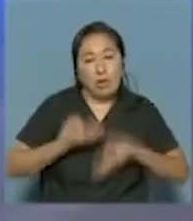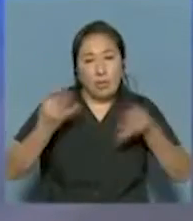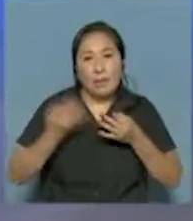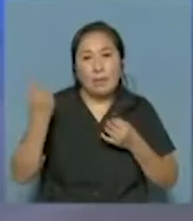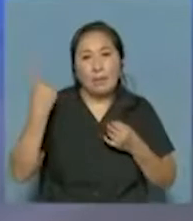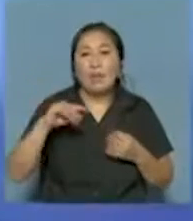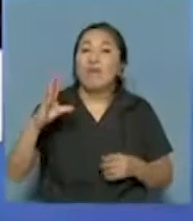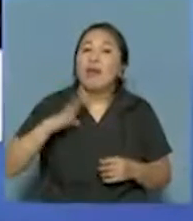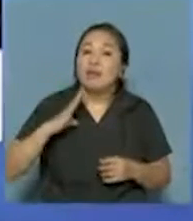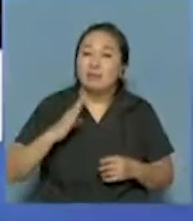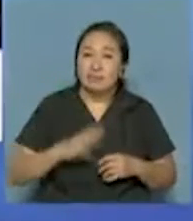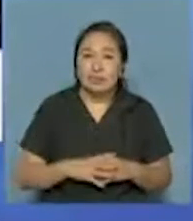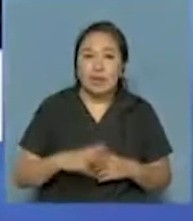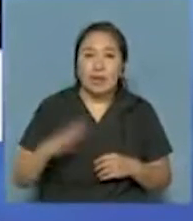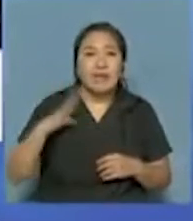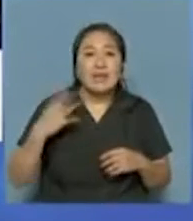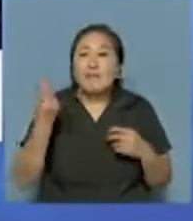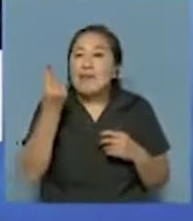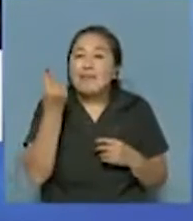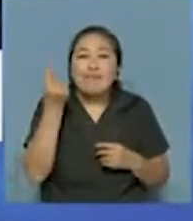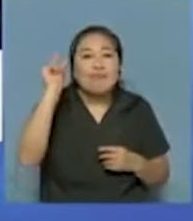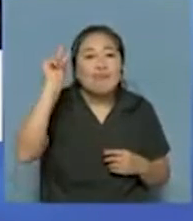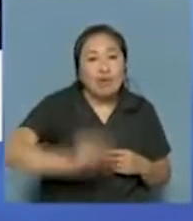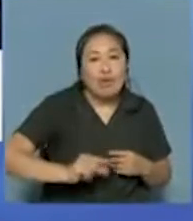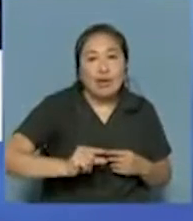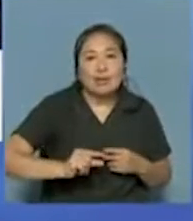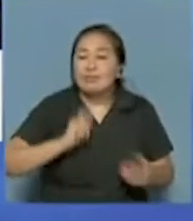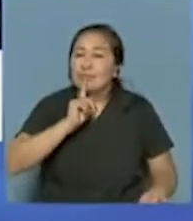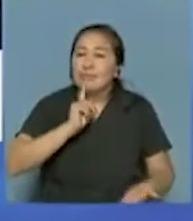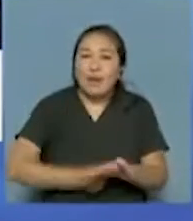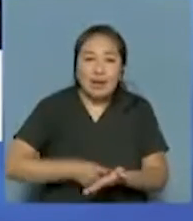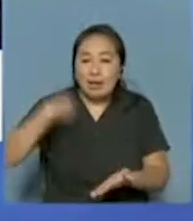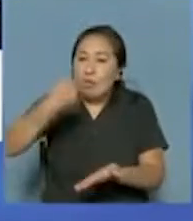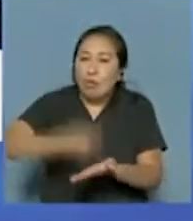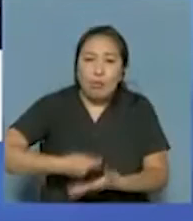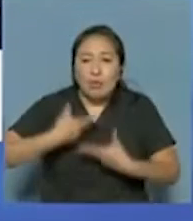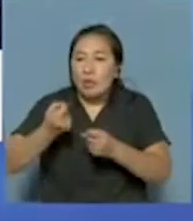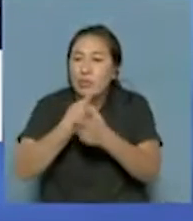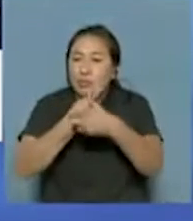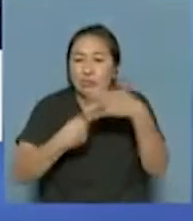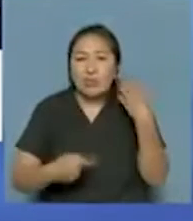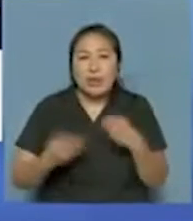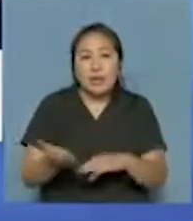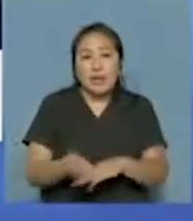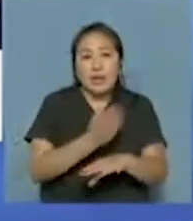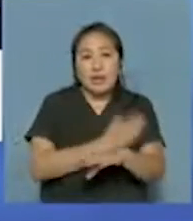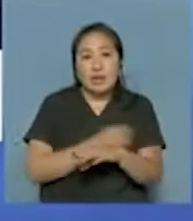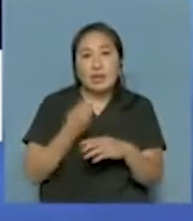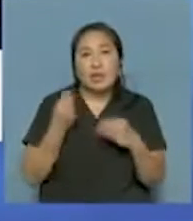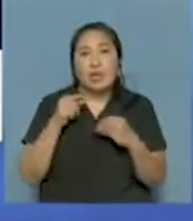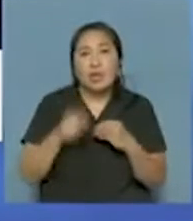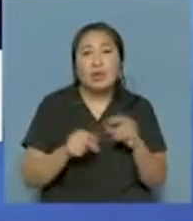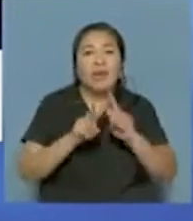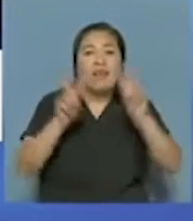pero no basta. No hay plata que alcance con el tema de los gastos y los costos que tenemos. Recién mencioné cómo